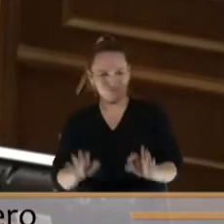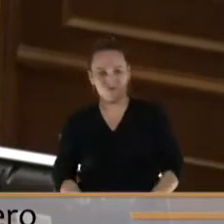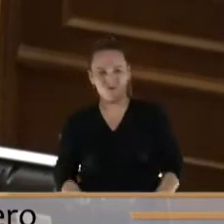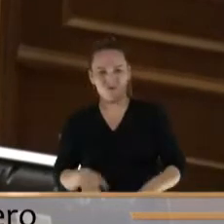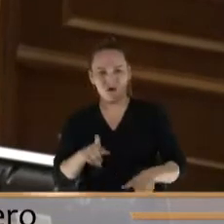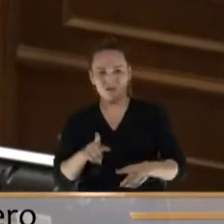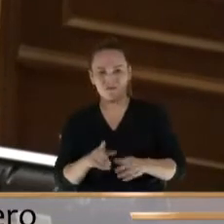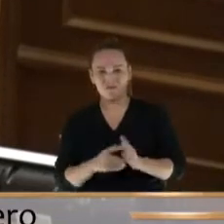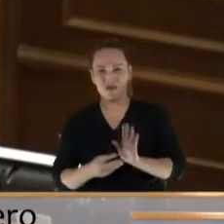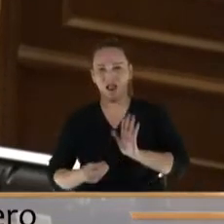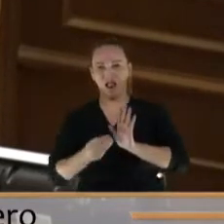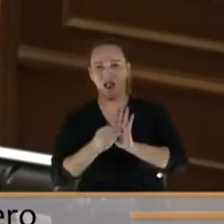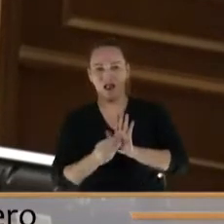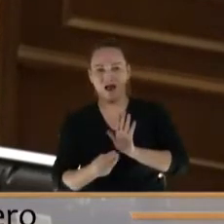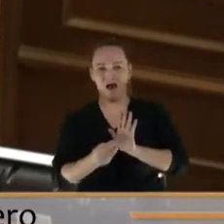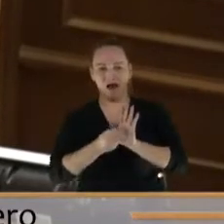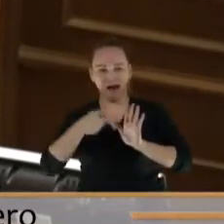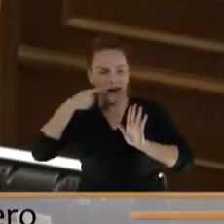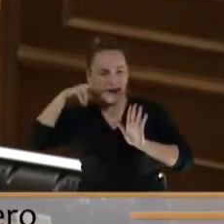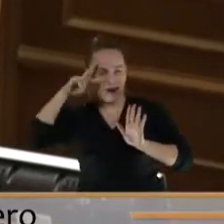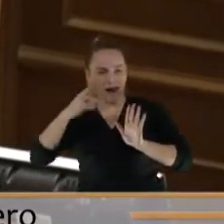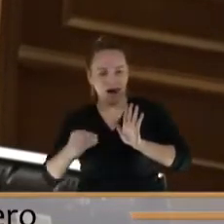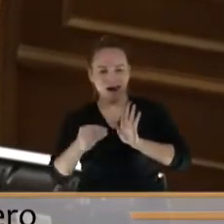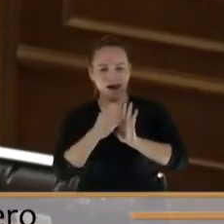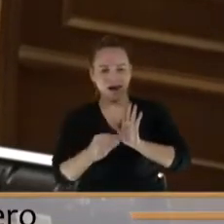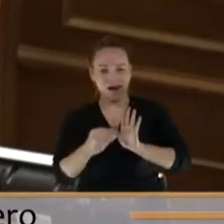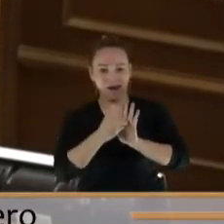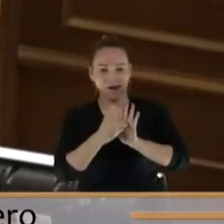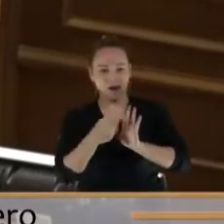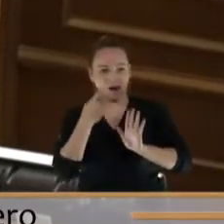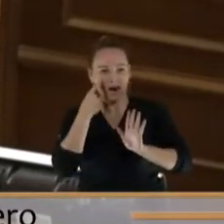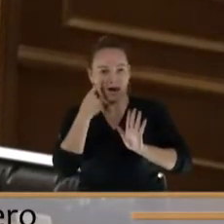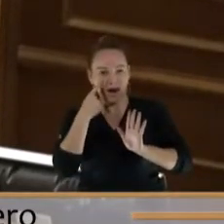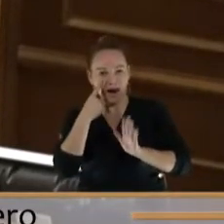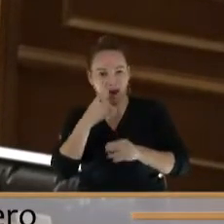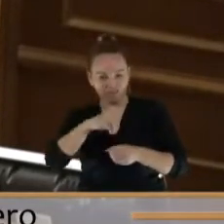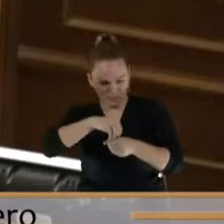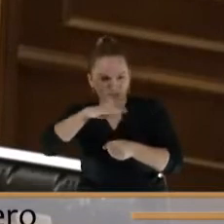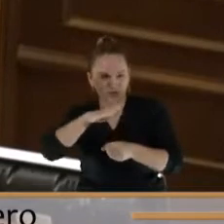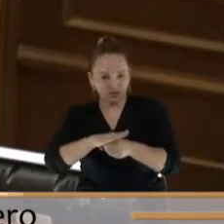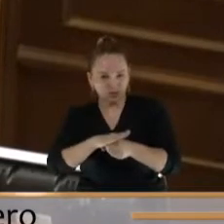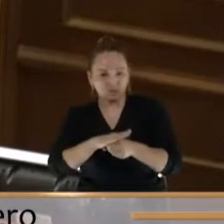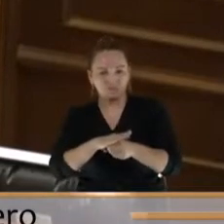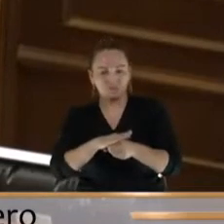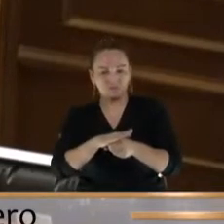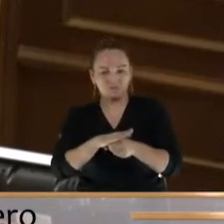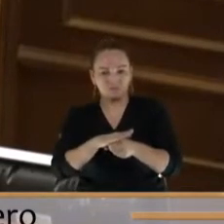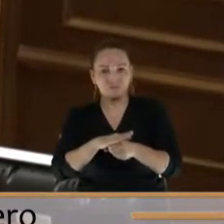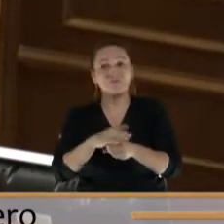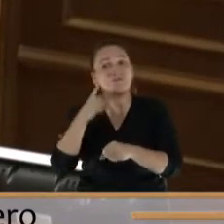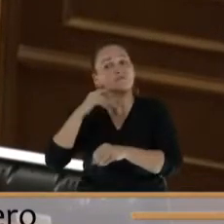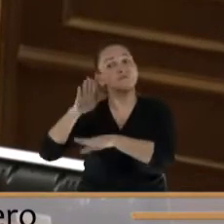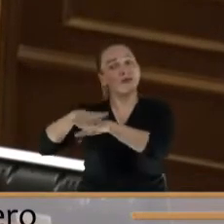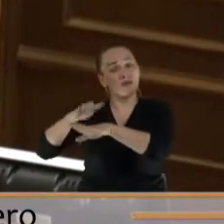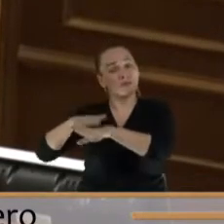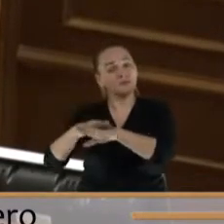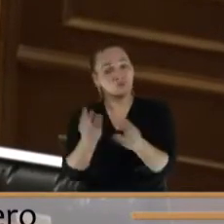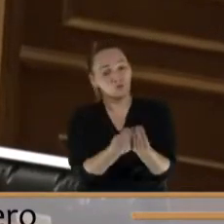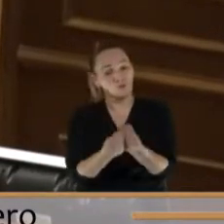intención de meterle un golazo a la administración pública para que estos señores